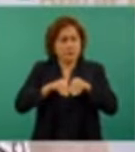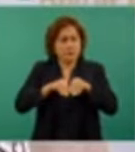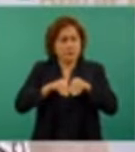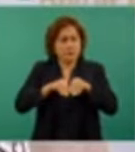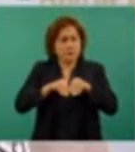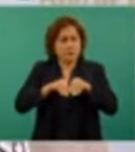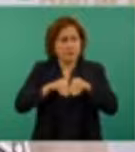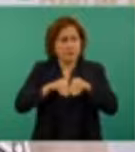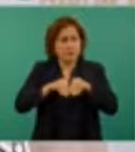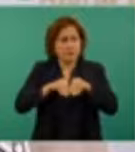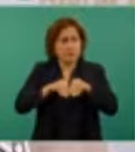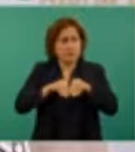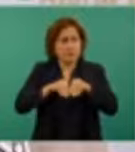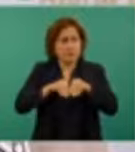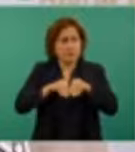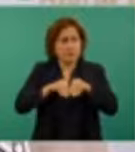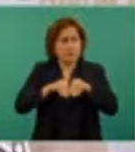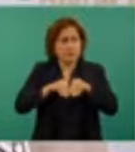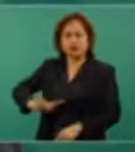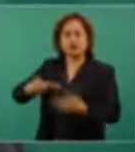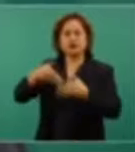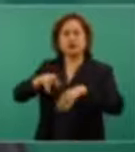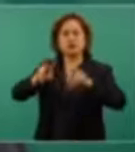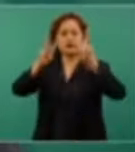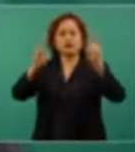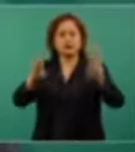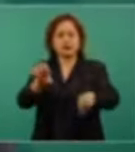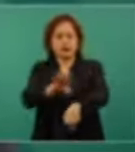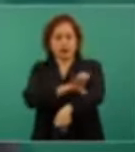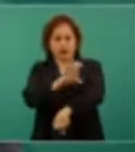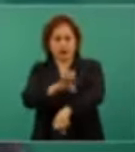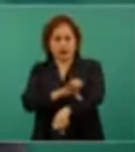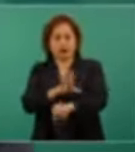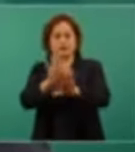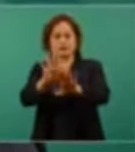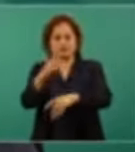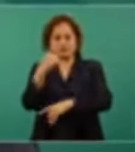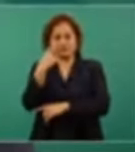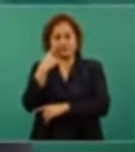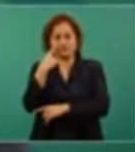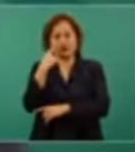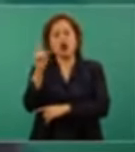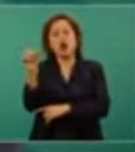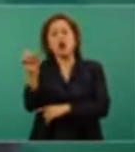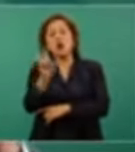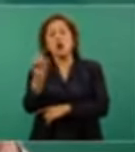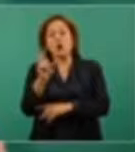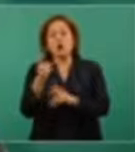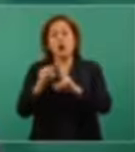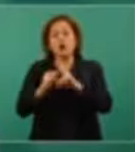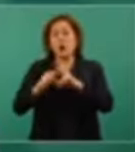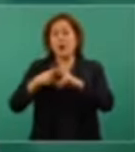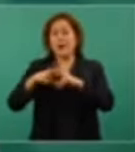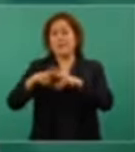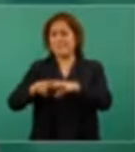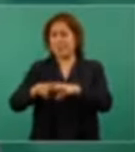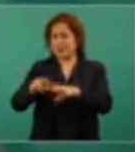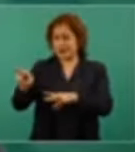presidente de la República en el área energética. Desde el inicio del gobierno empezó el ataque,